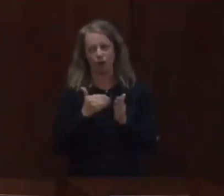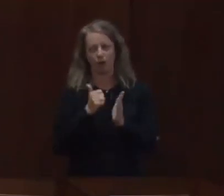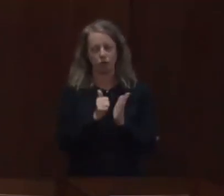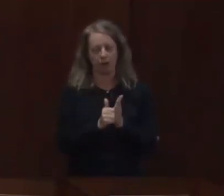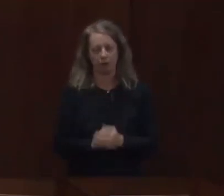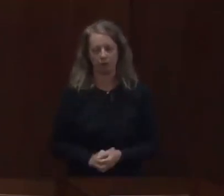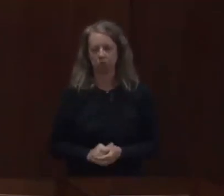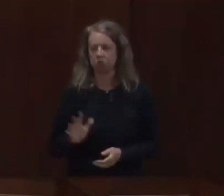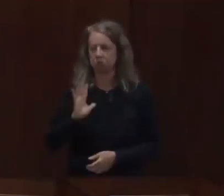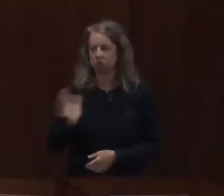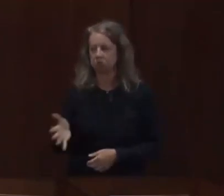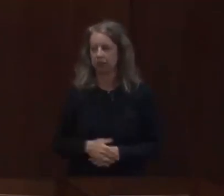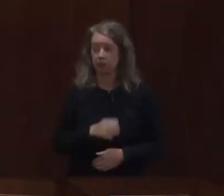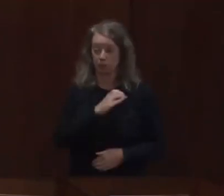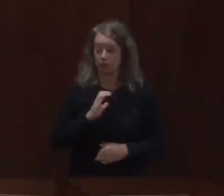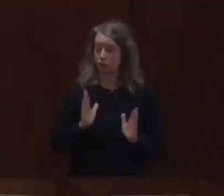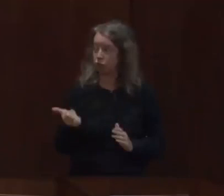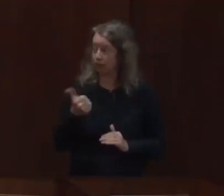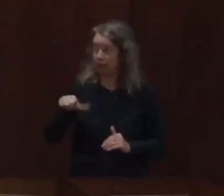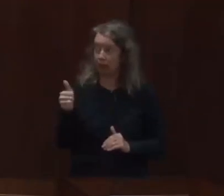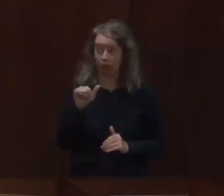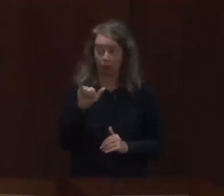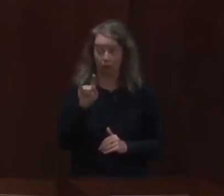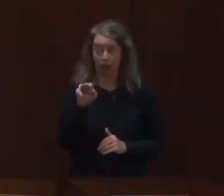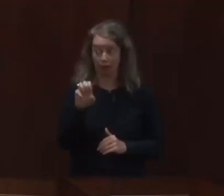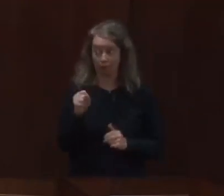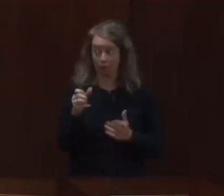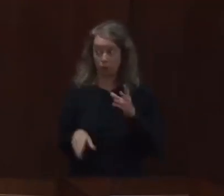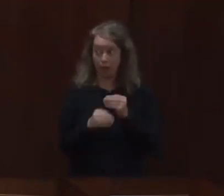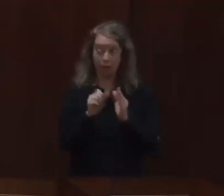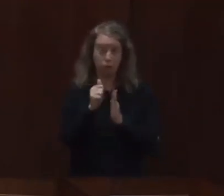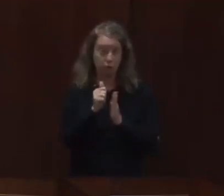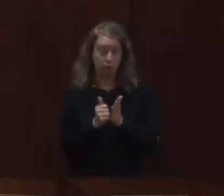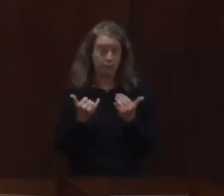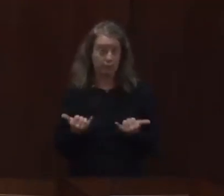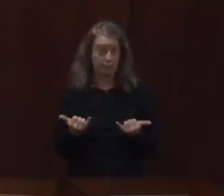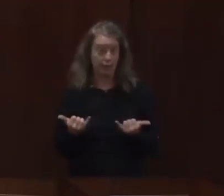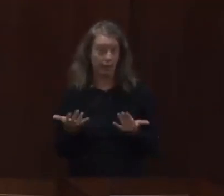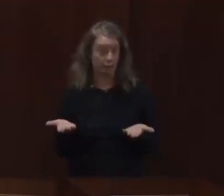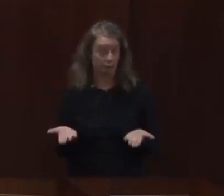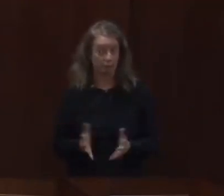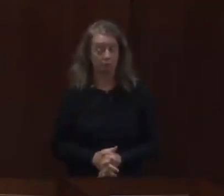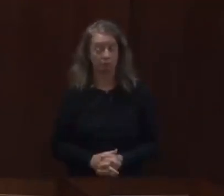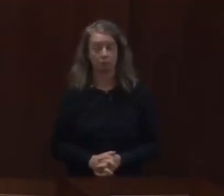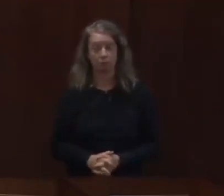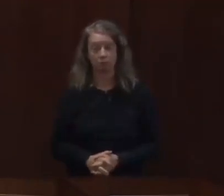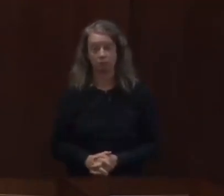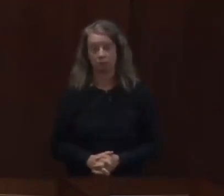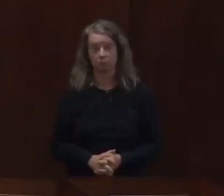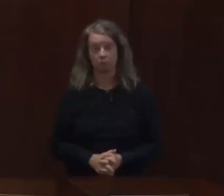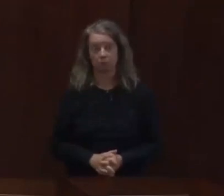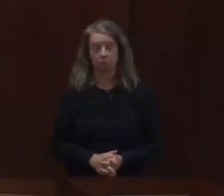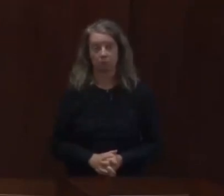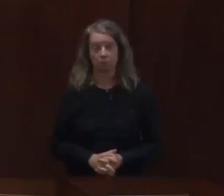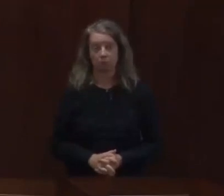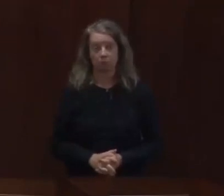Perfecto. Entonces, empecemos con las actualizaciones del COVID-19, Stacy Sanders y